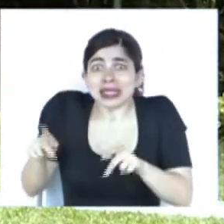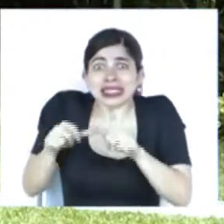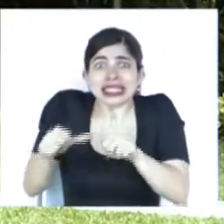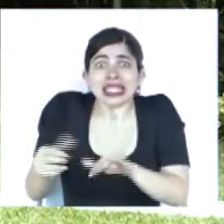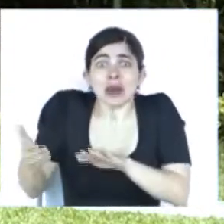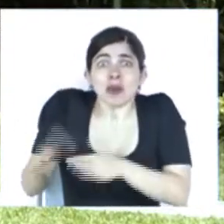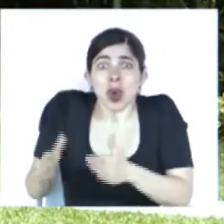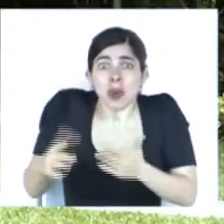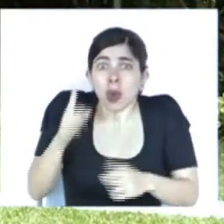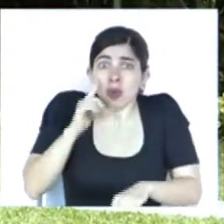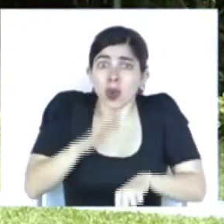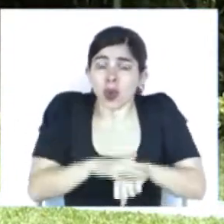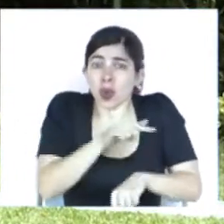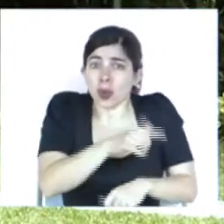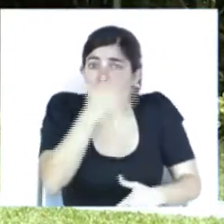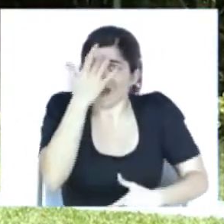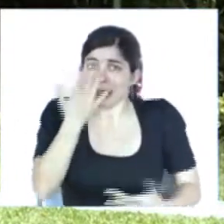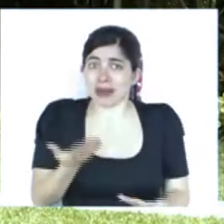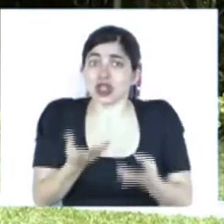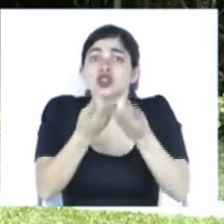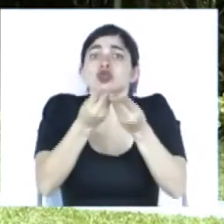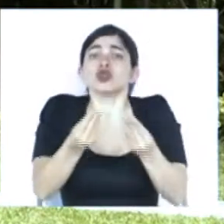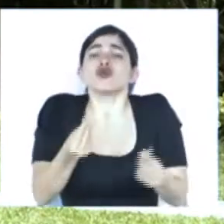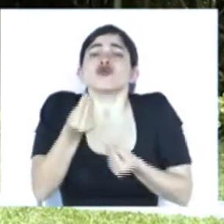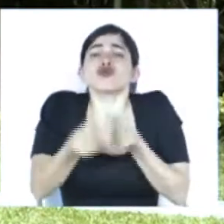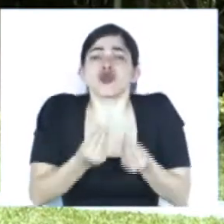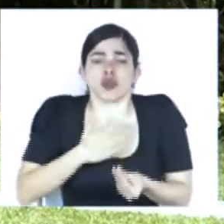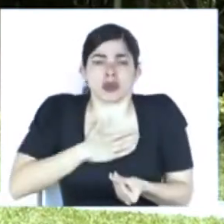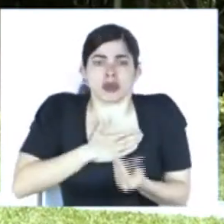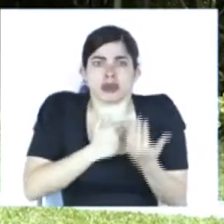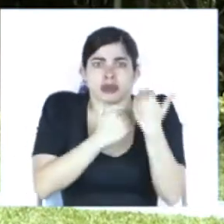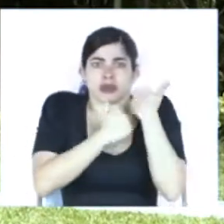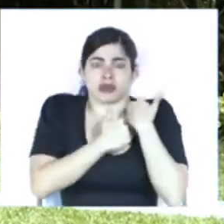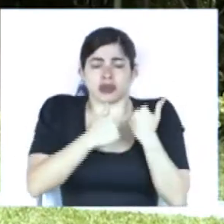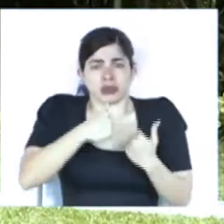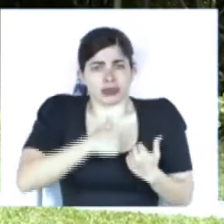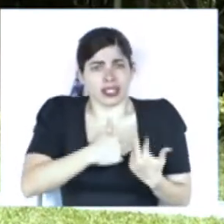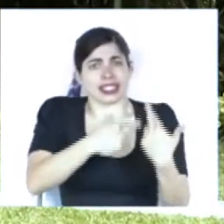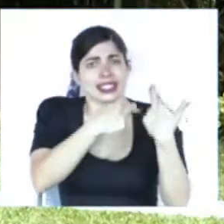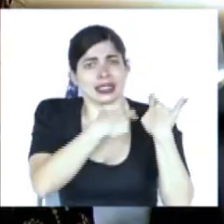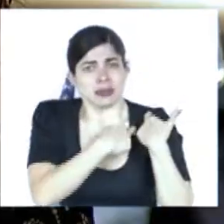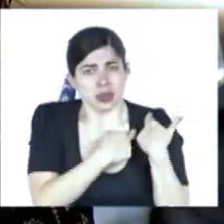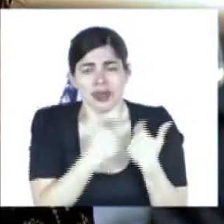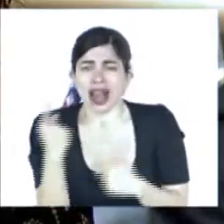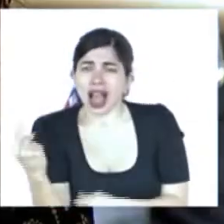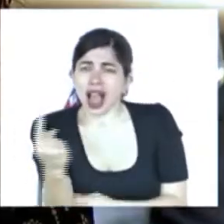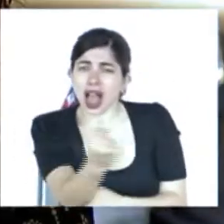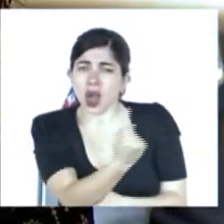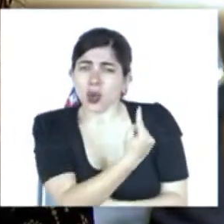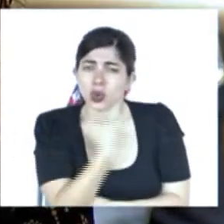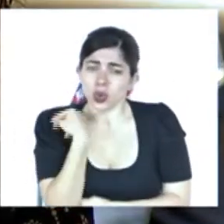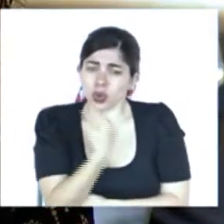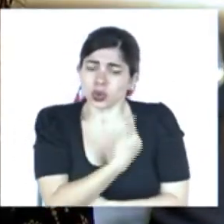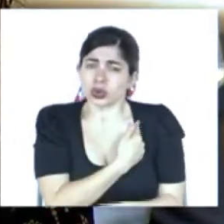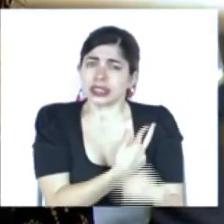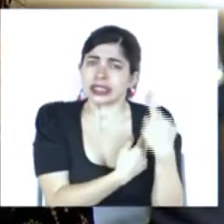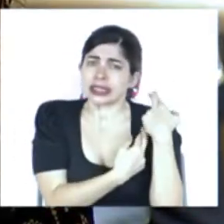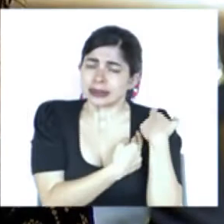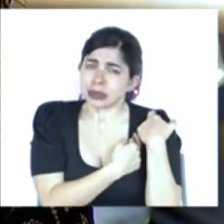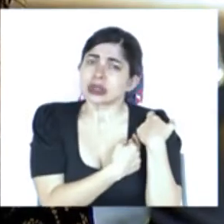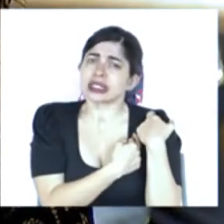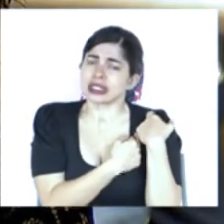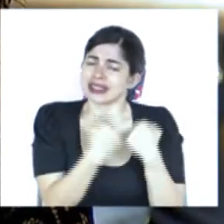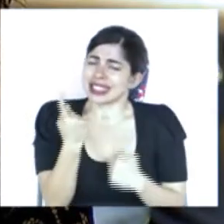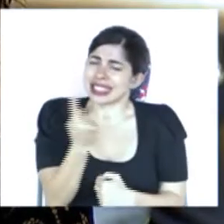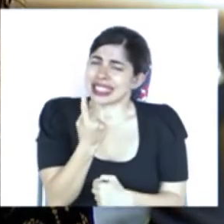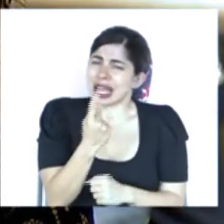a causa de esta enfermedad. La solución está en nuestras manos. Somos responsables cada uno y cada una de nosotros de mantener